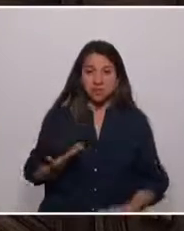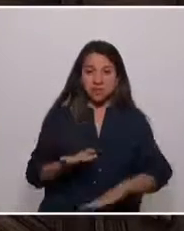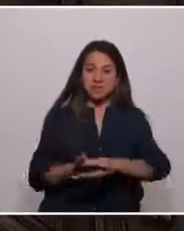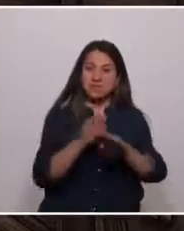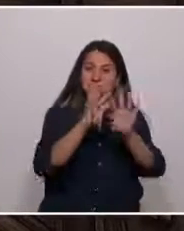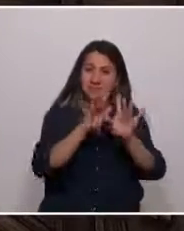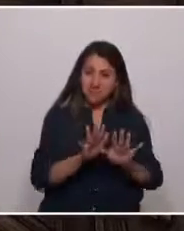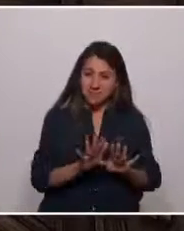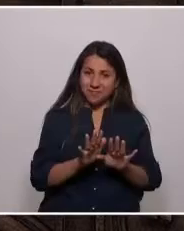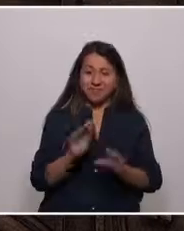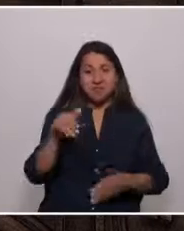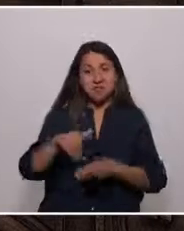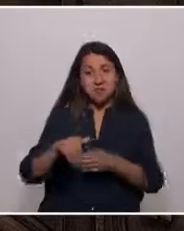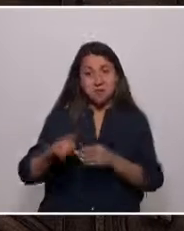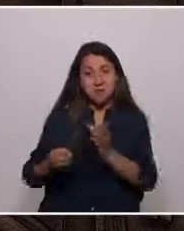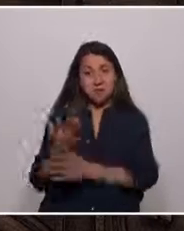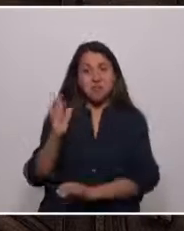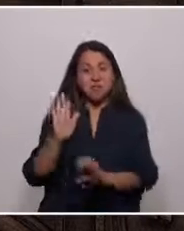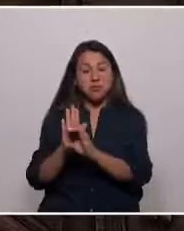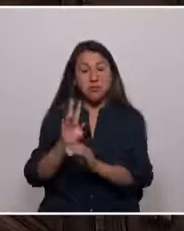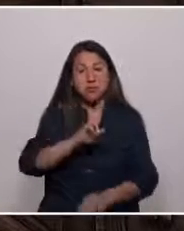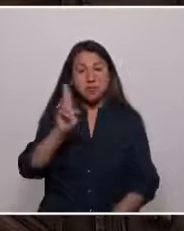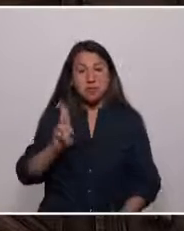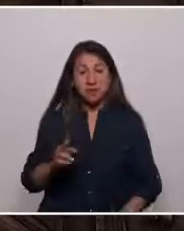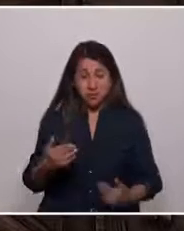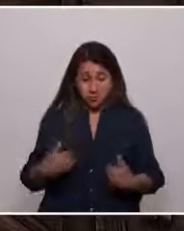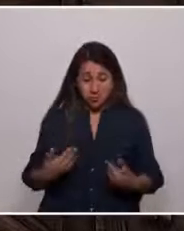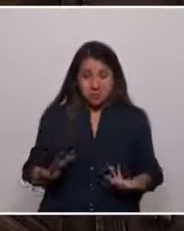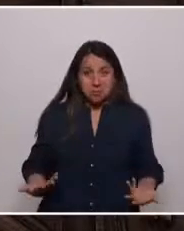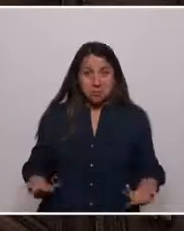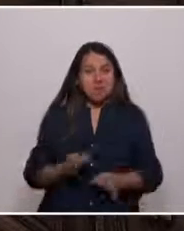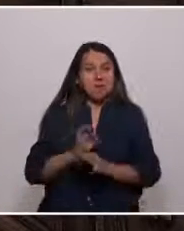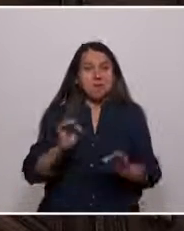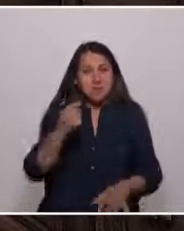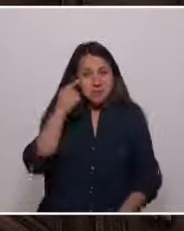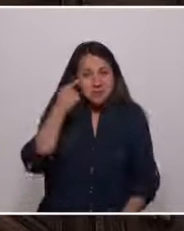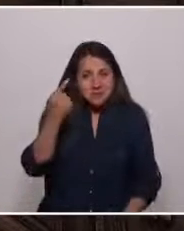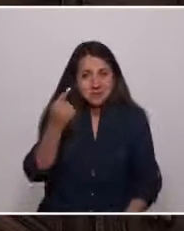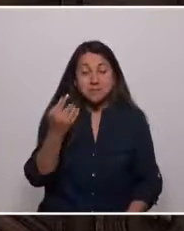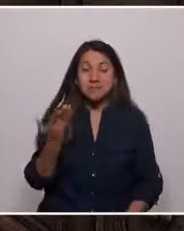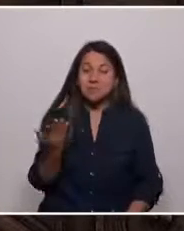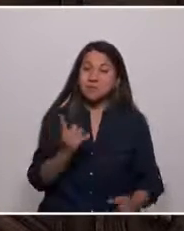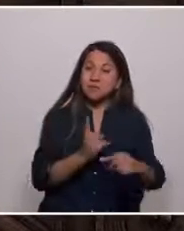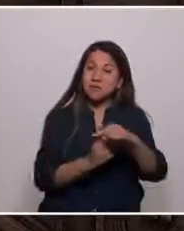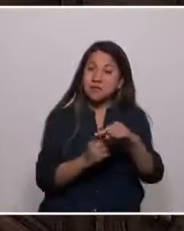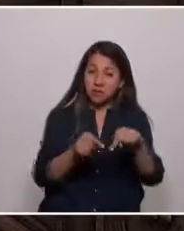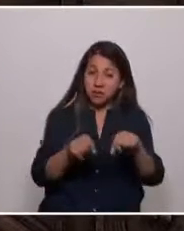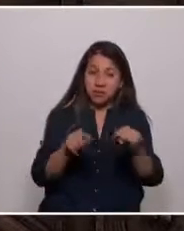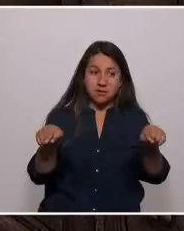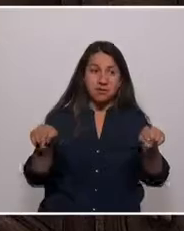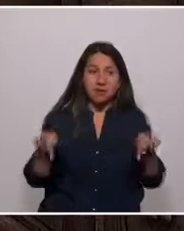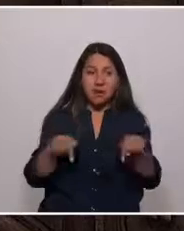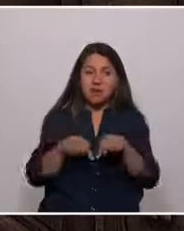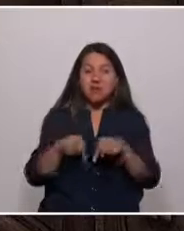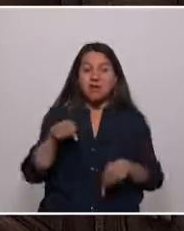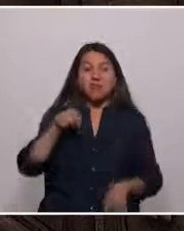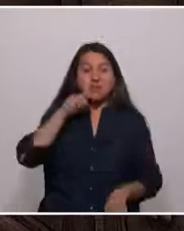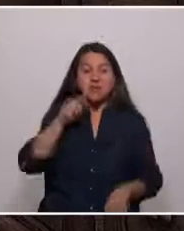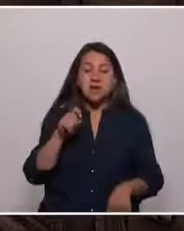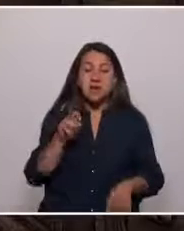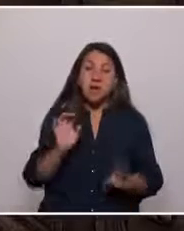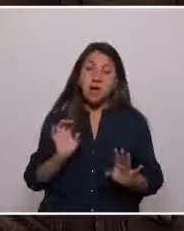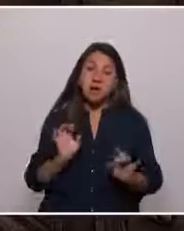dotarnos de una nueva constitución política de la República? Una de las virtudes de este espacio es que esto no es una excepción.